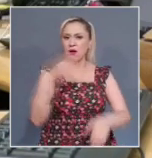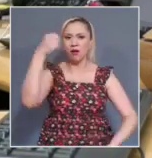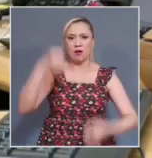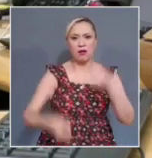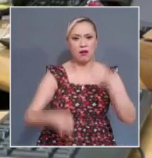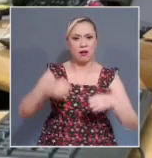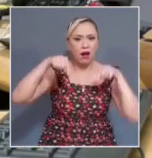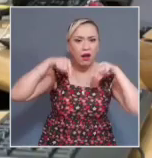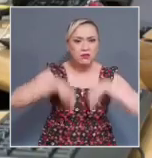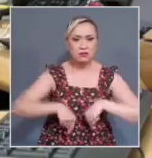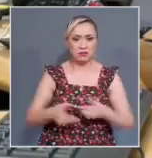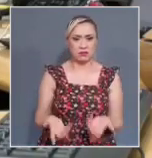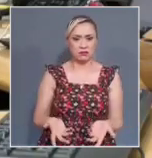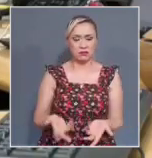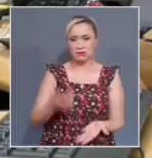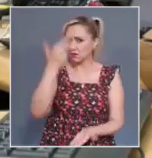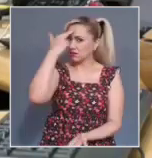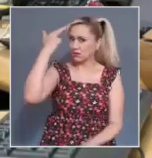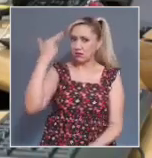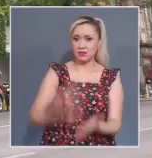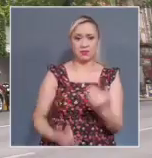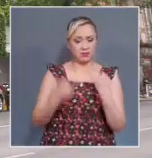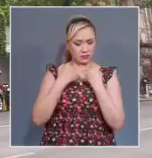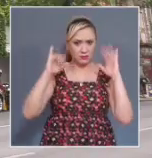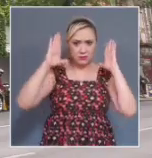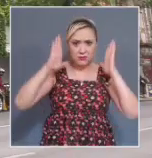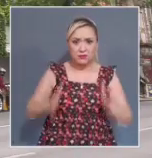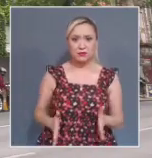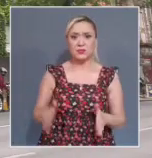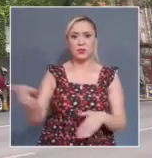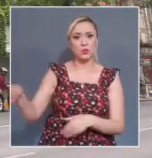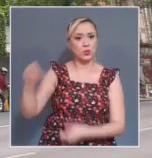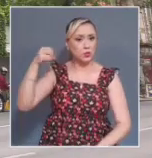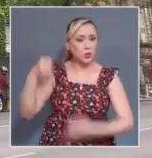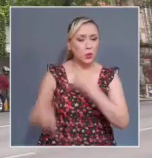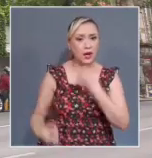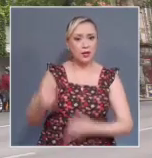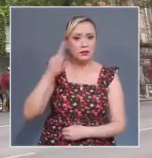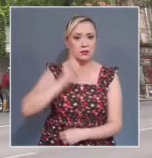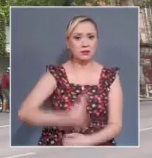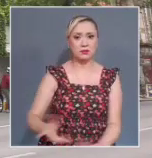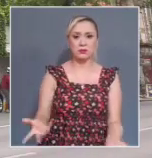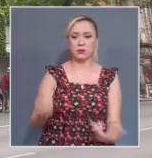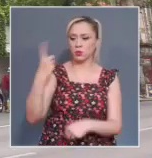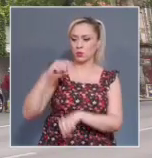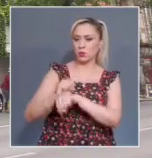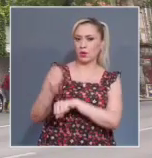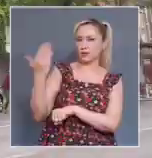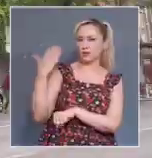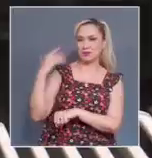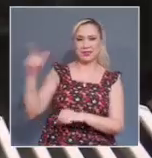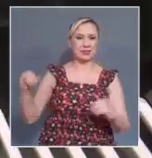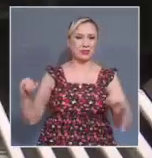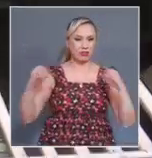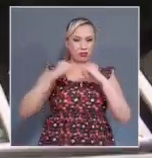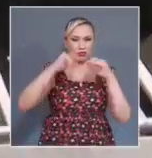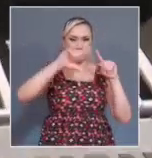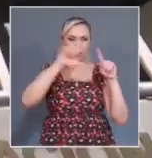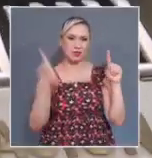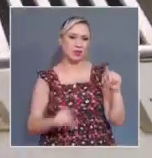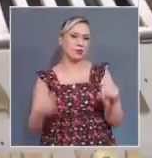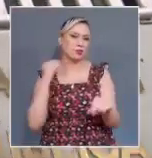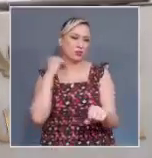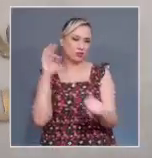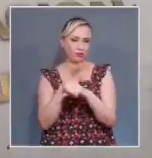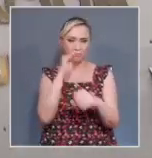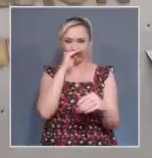sumando a la independencia de ella como jueza. La semana pasada, el Instituto Federal de Defensoría Pública, en coordinación con